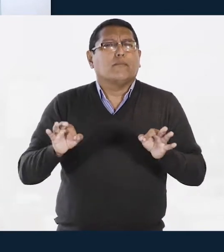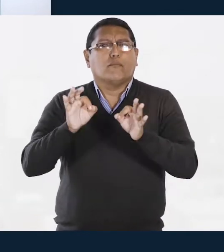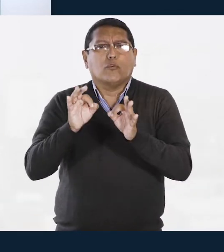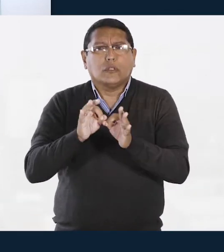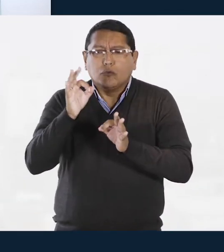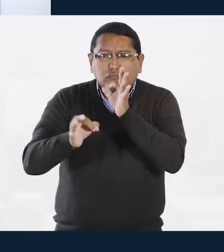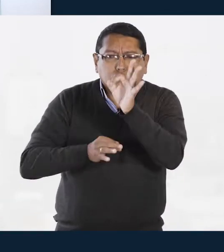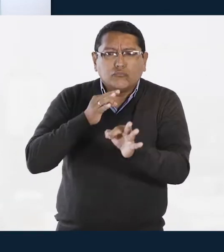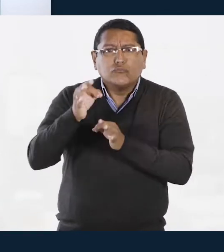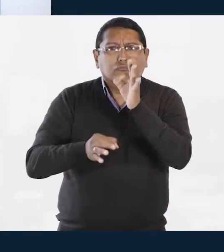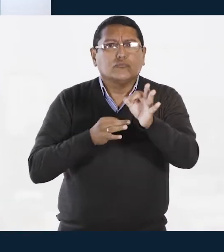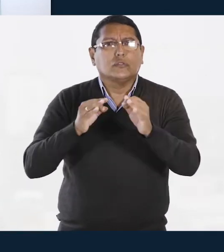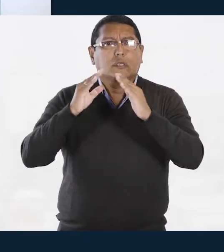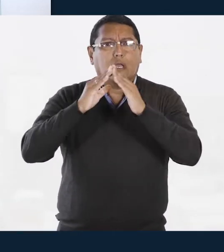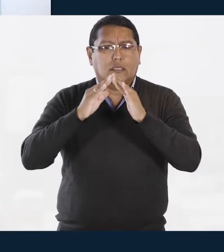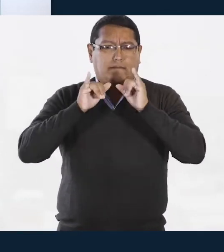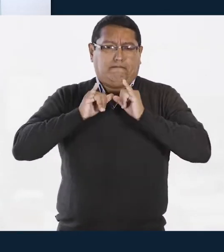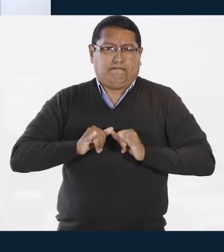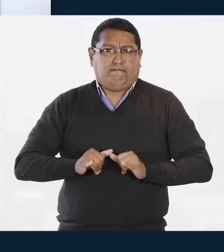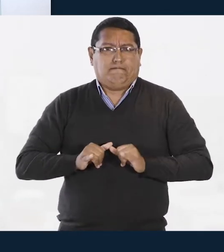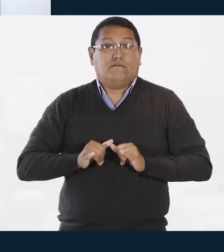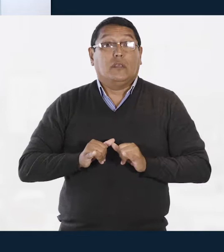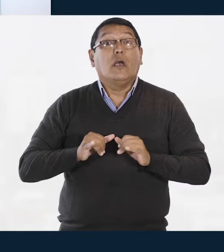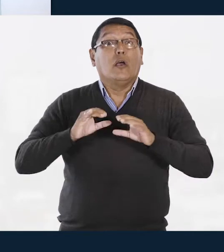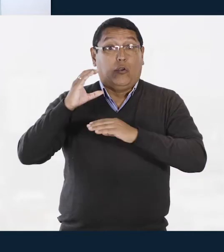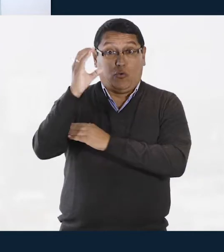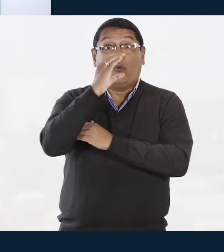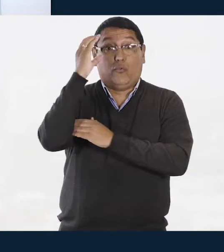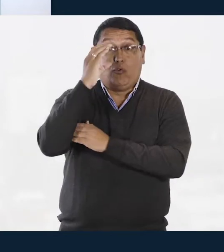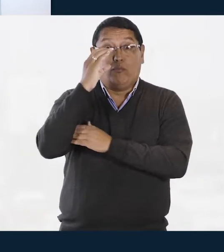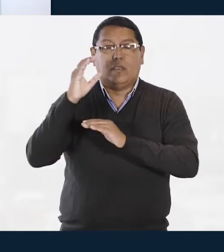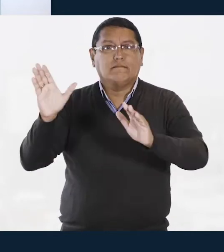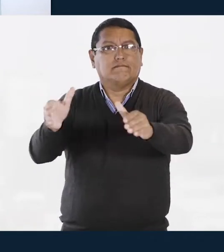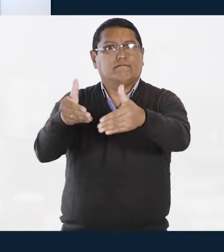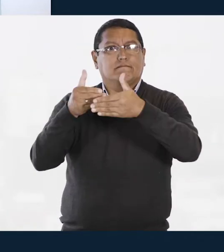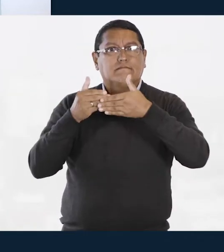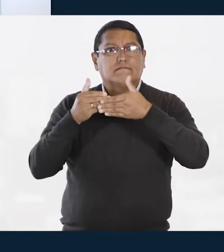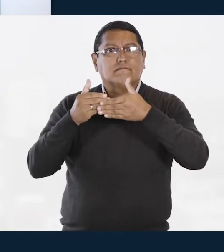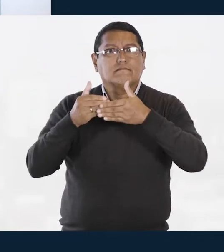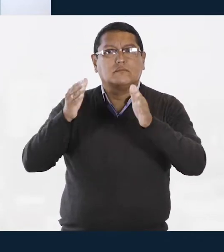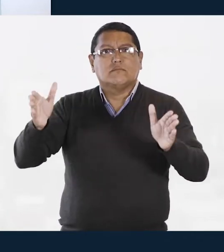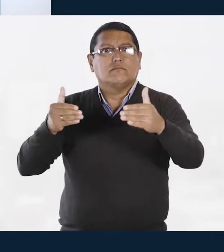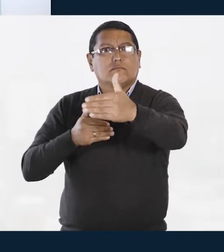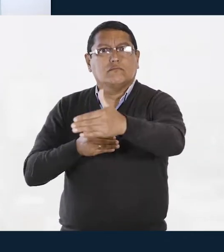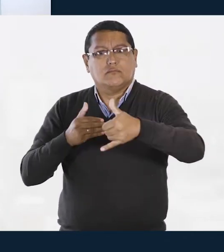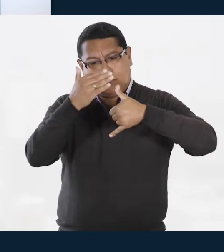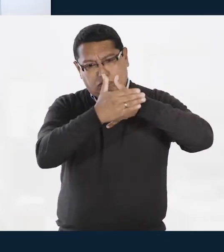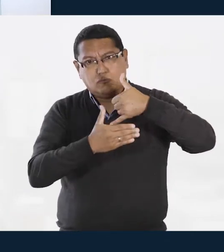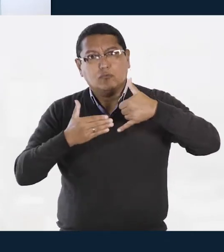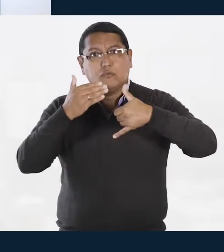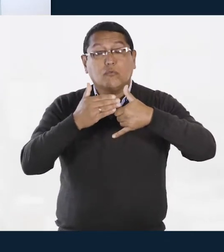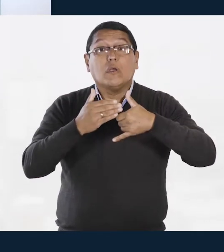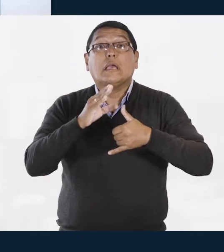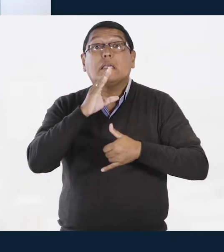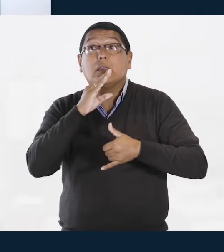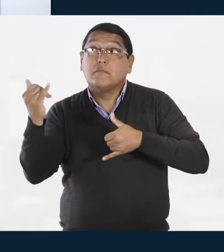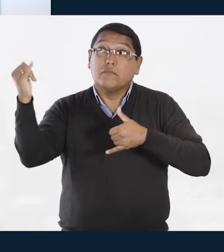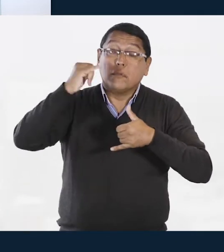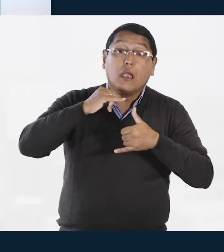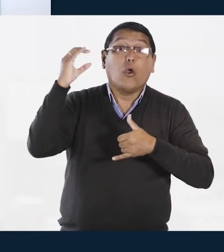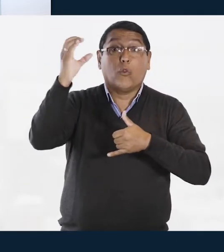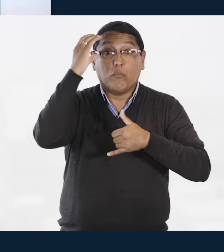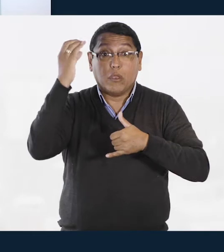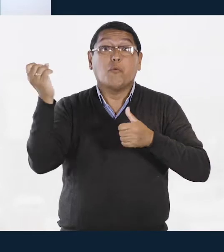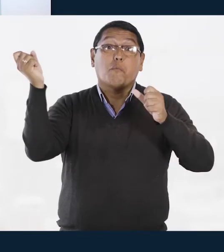obligatorio. Colombia cerró sus fronteras. Solo colombianos y residentes en Colombia podrán volver al país. Pero cuando lo